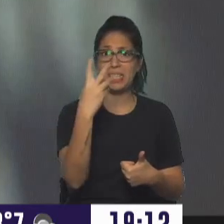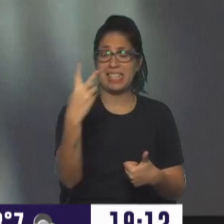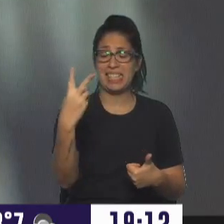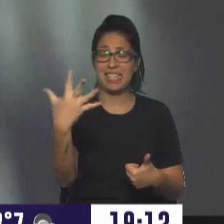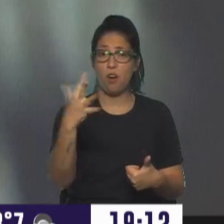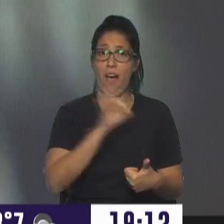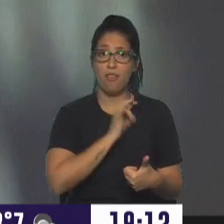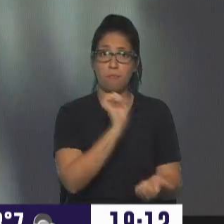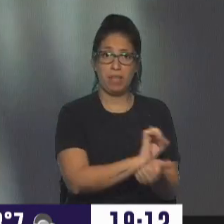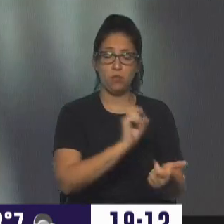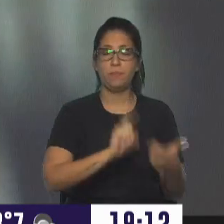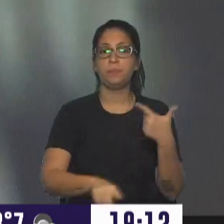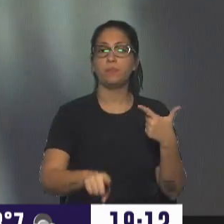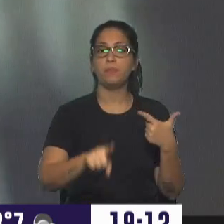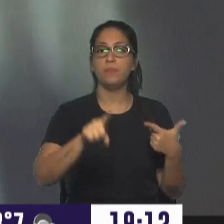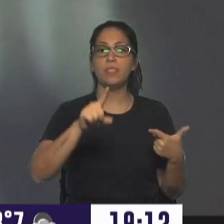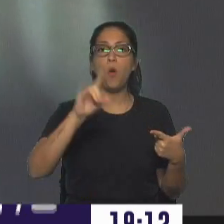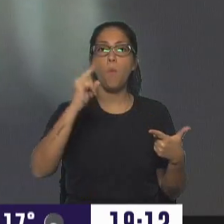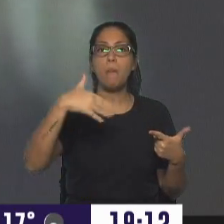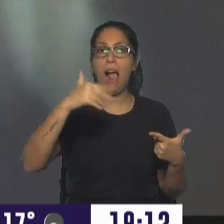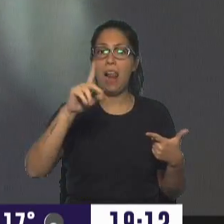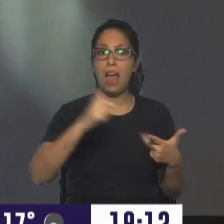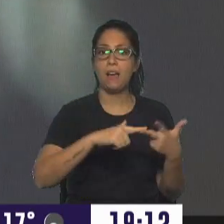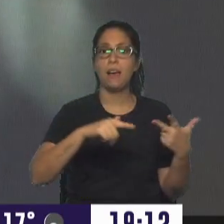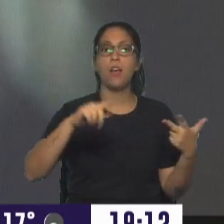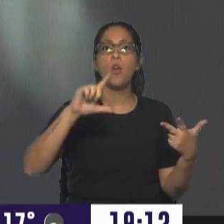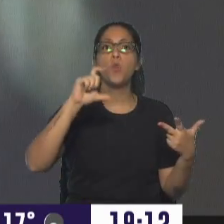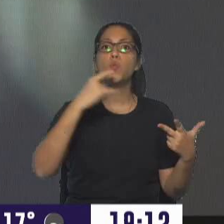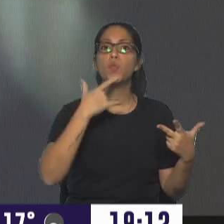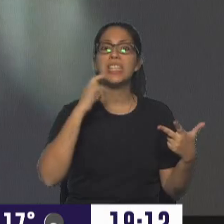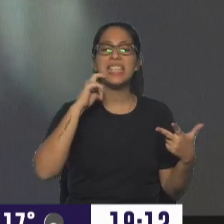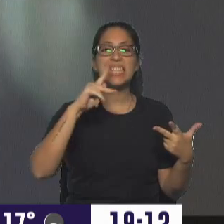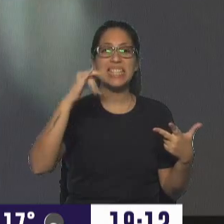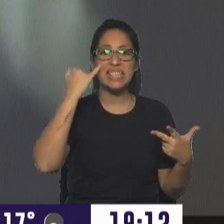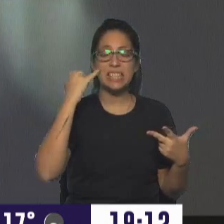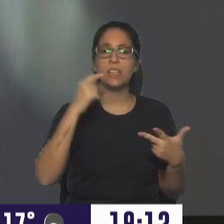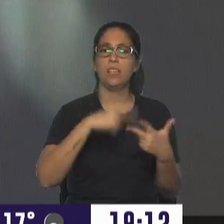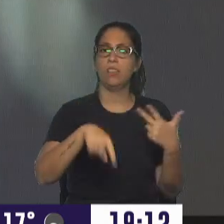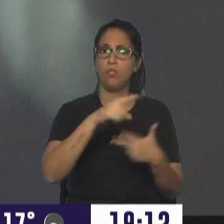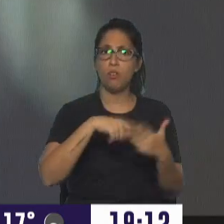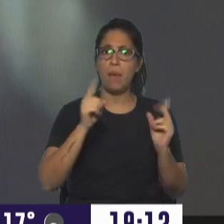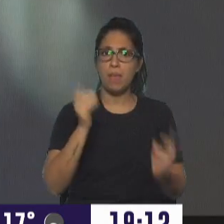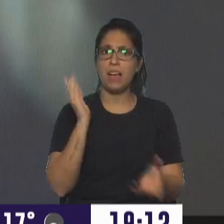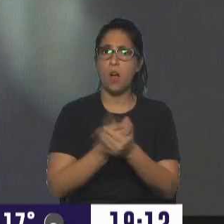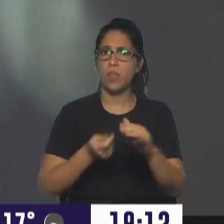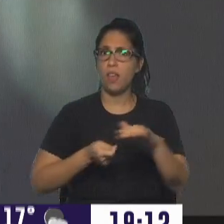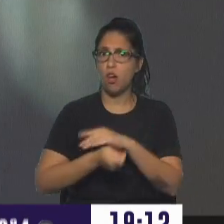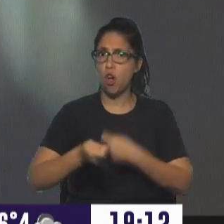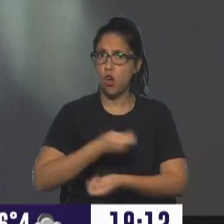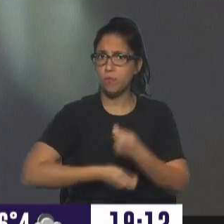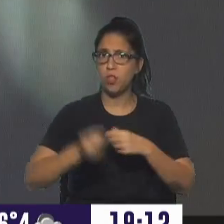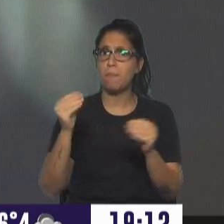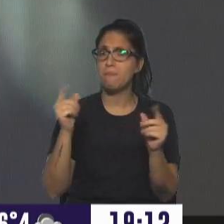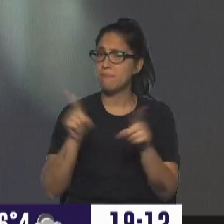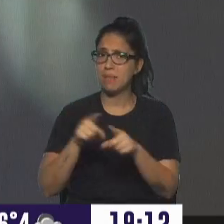años. Estamos hablando también de Ollanta Humala, de Pedro Pablo Kuczynski, que también se vieron envueltos en las causas de corrupción de Odebrecht